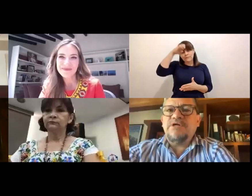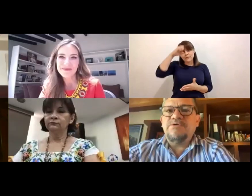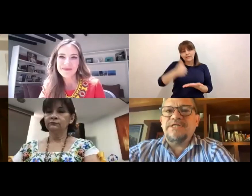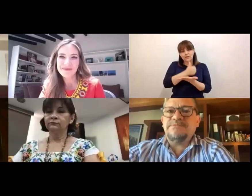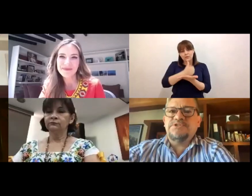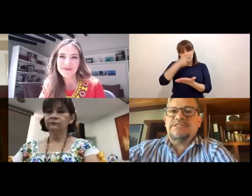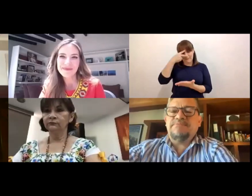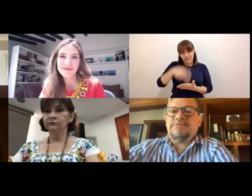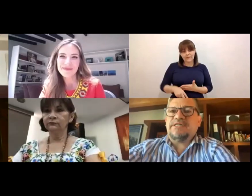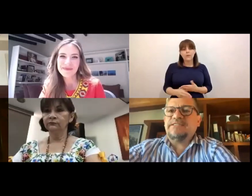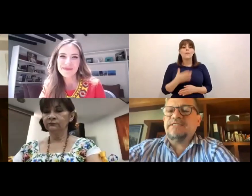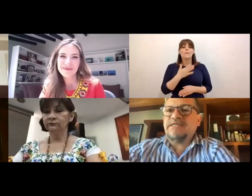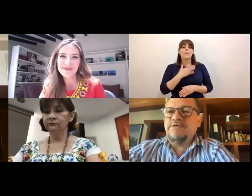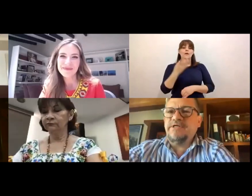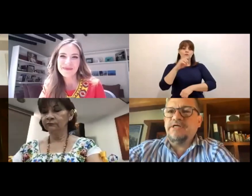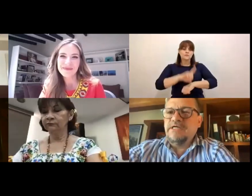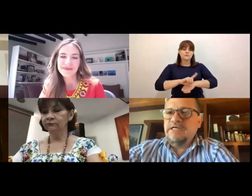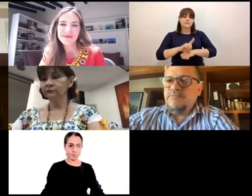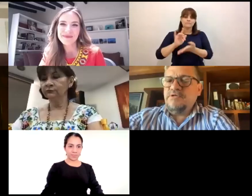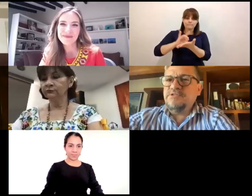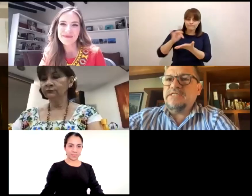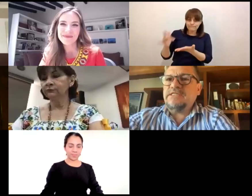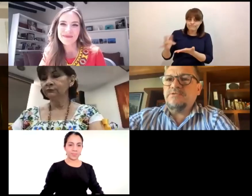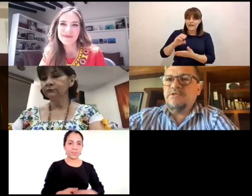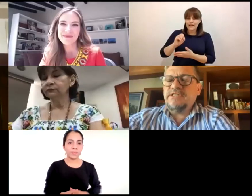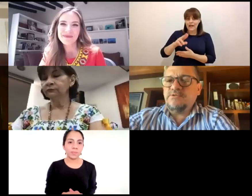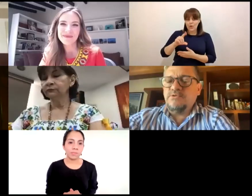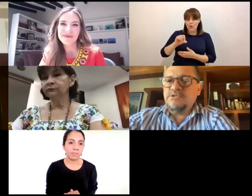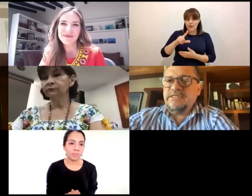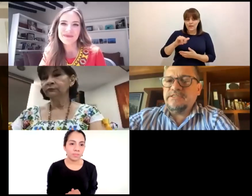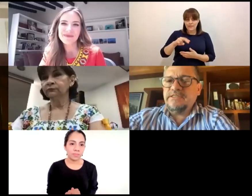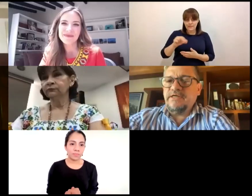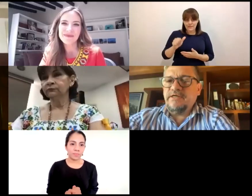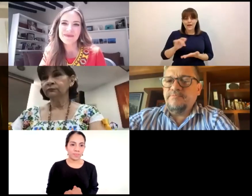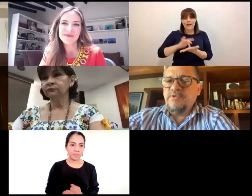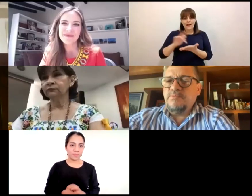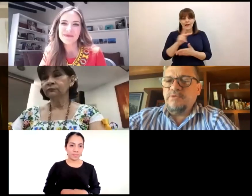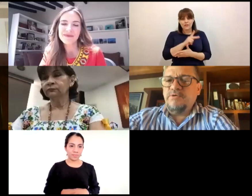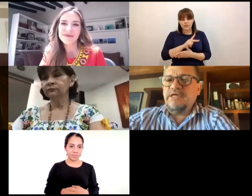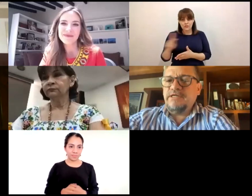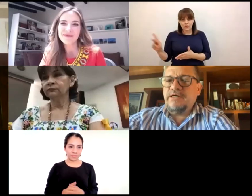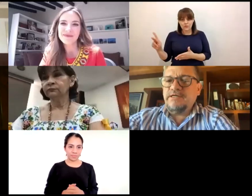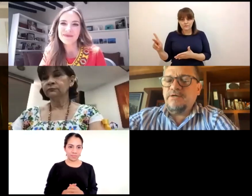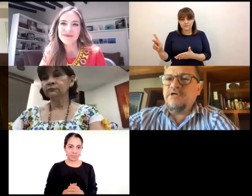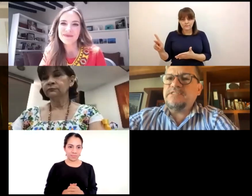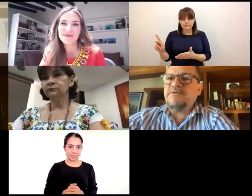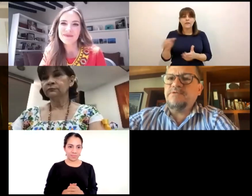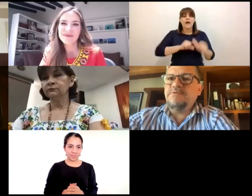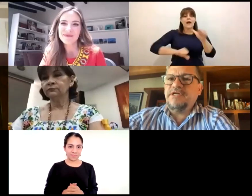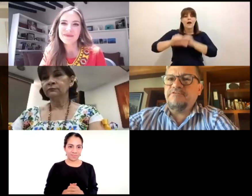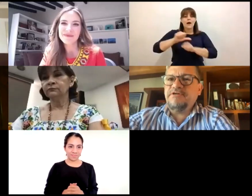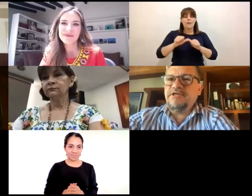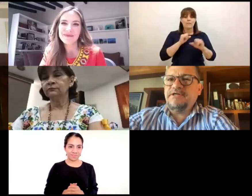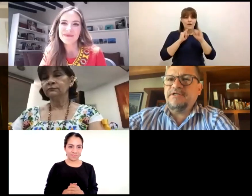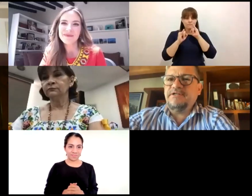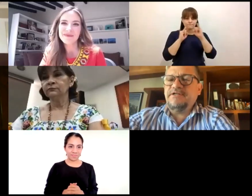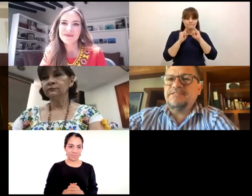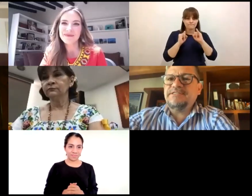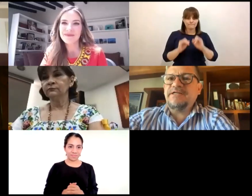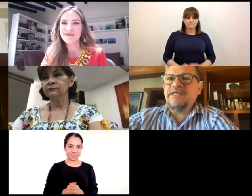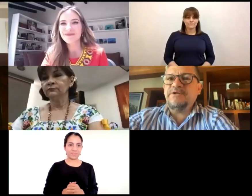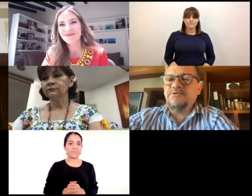Buenos días, muchísimas gracias, Carolina. Buenos días a todas y a todos. Bueno, ya una vez hablando mi jefe,